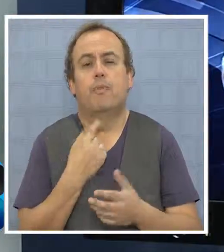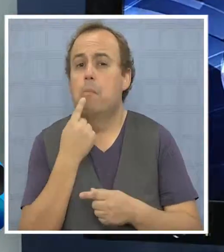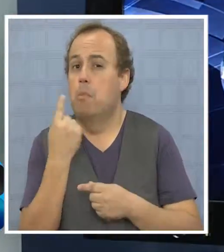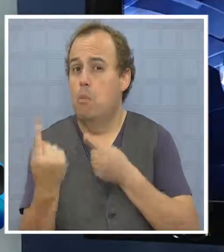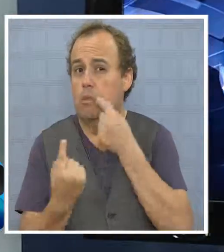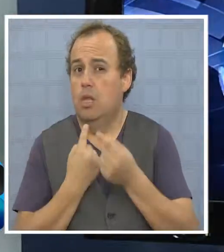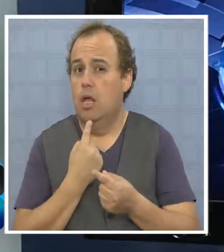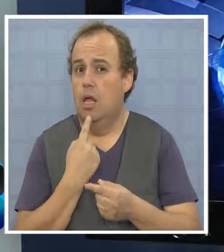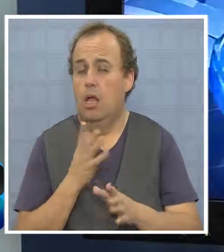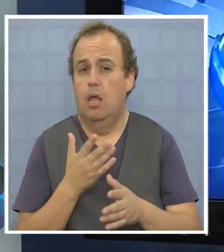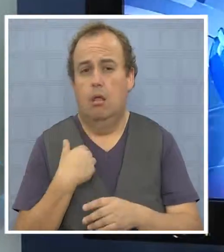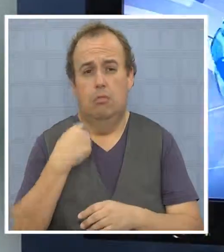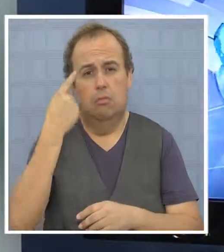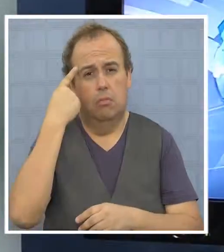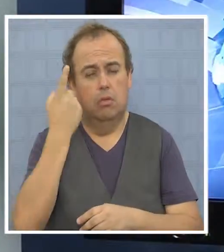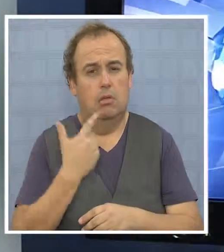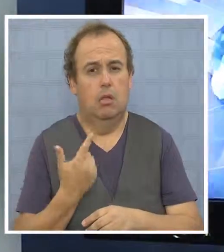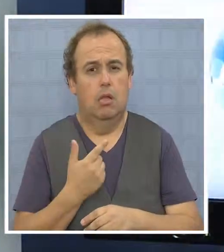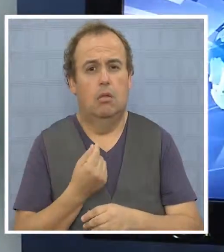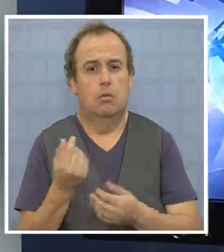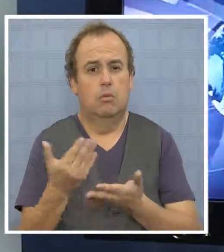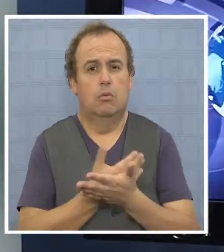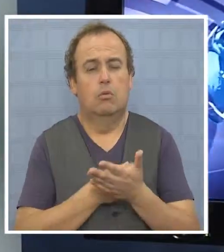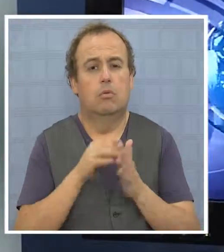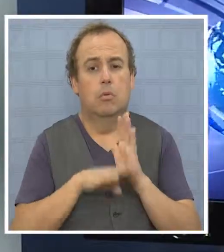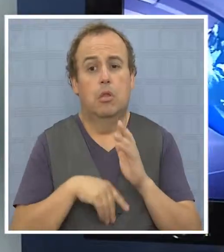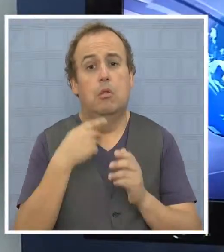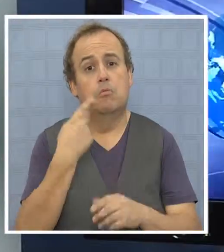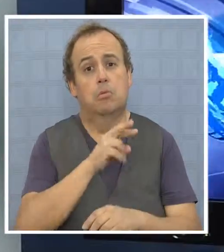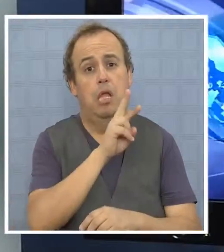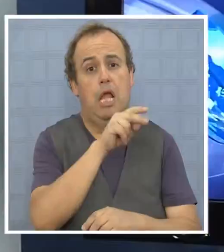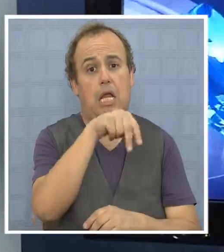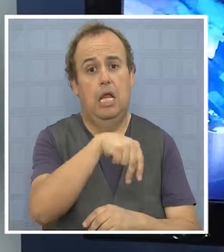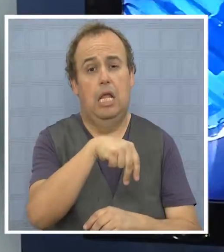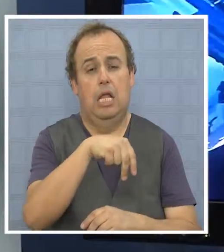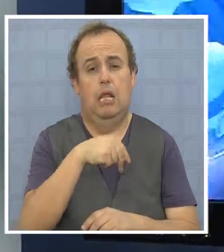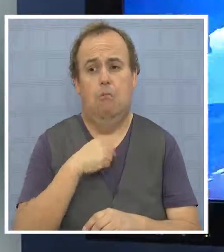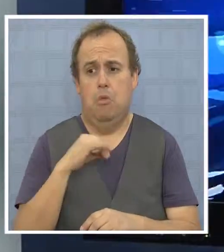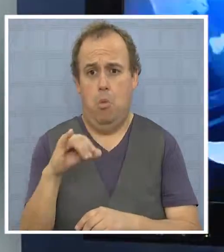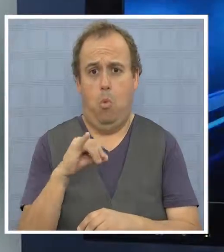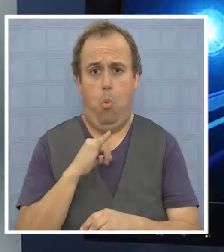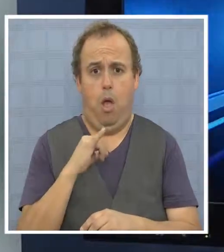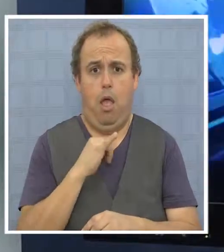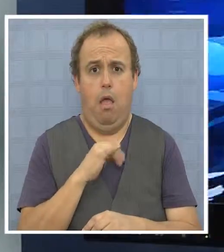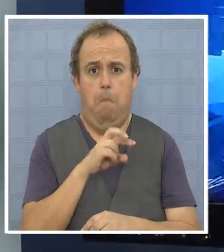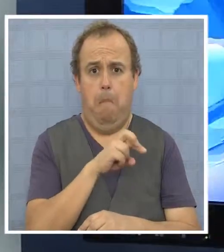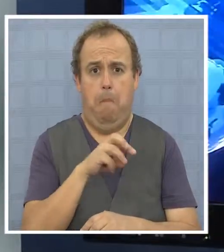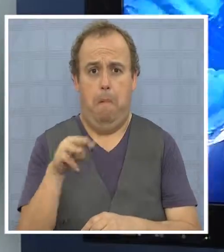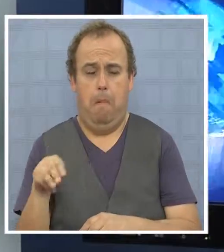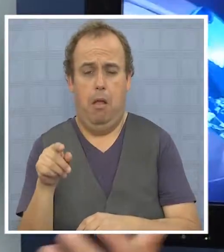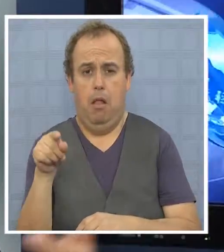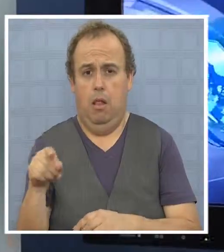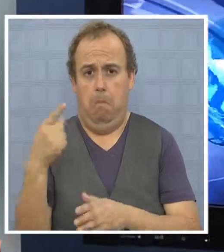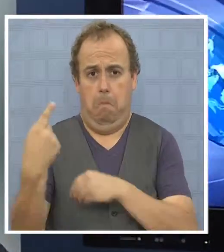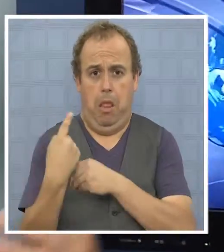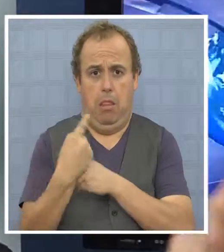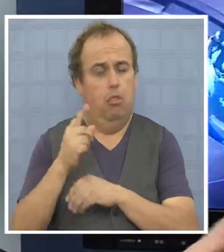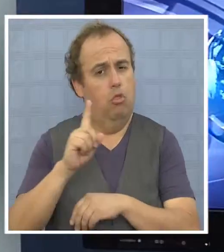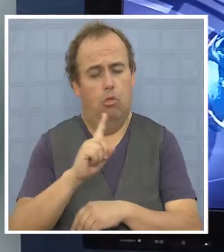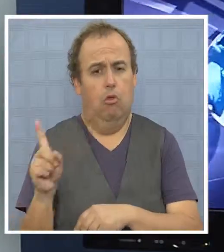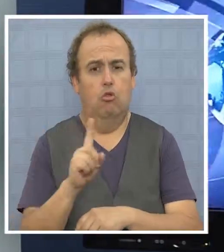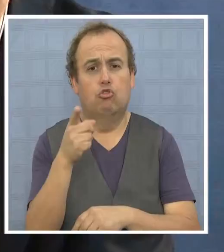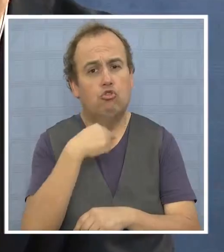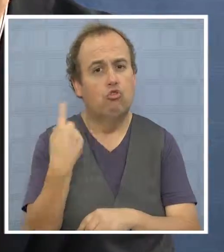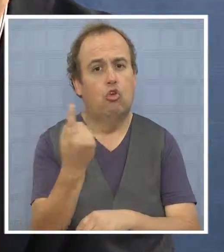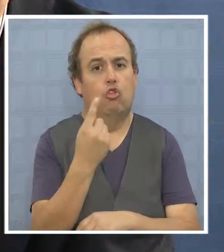tema que probablemente tú me vas a preguntar, el tema del salario mínimo, que tampoco les gustó. Pero es la postura de renovación. O aquí no somos siameses, no somos el papá y mamá, o no son